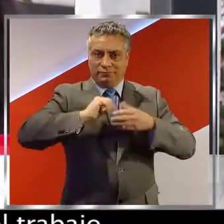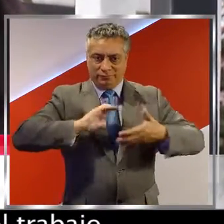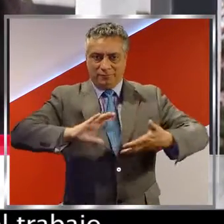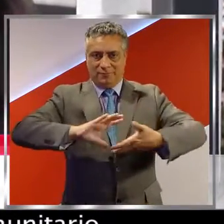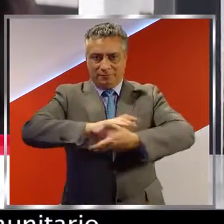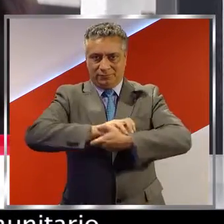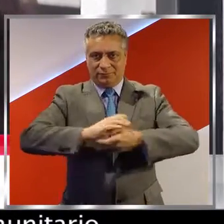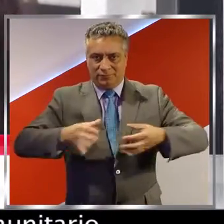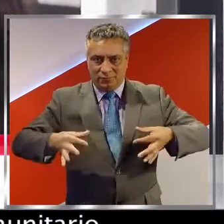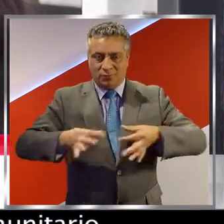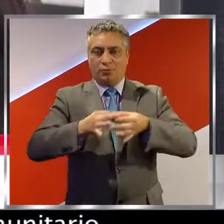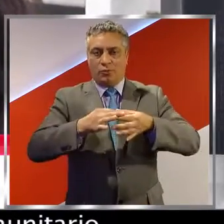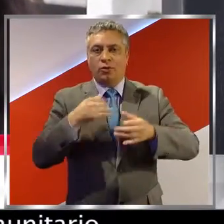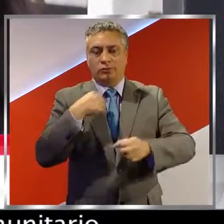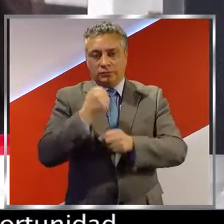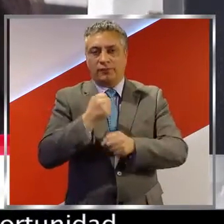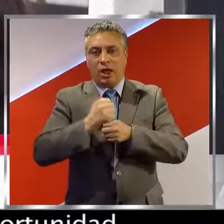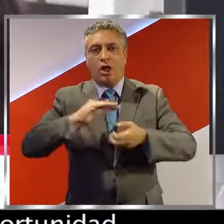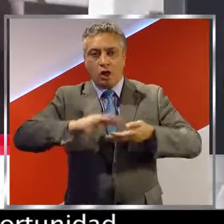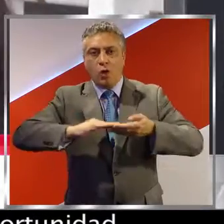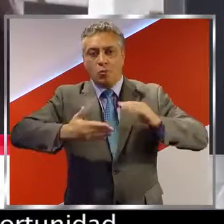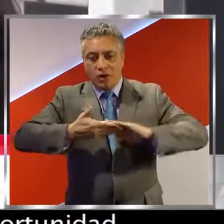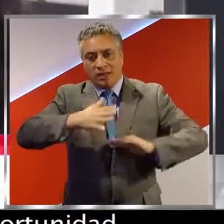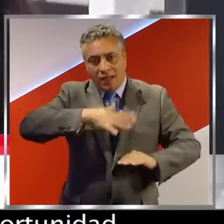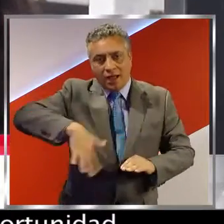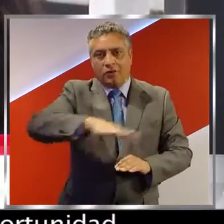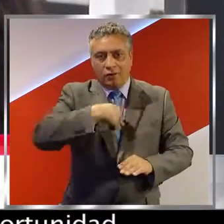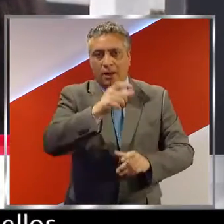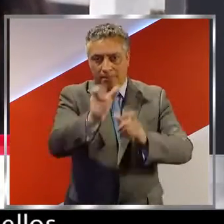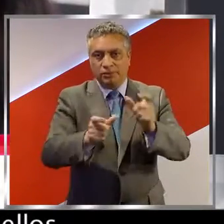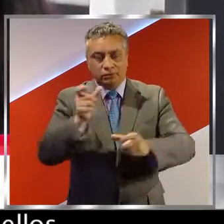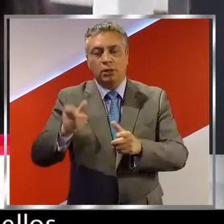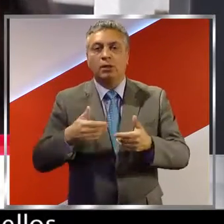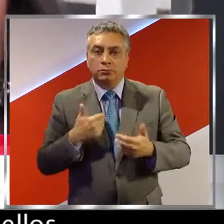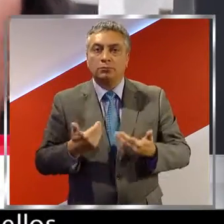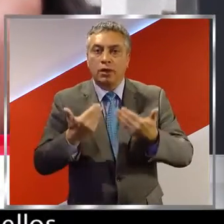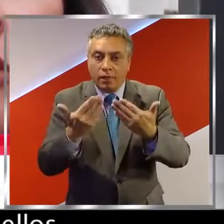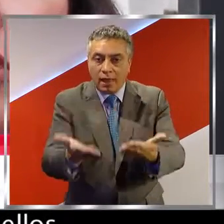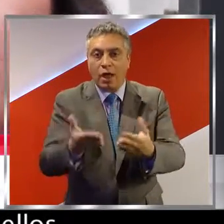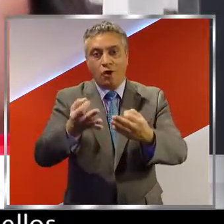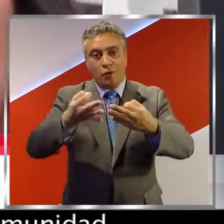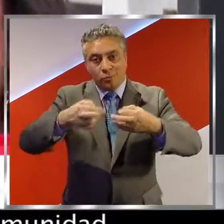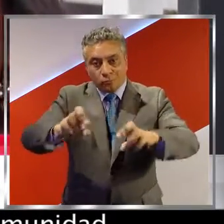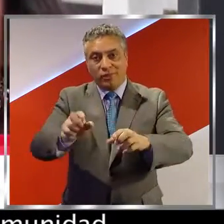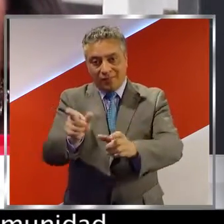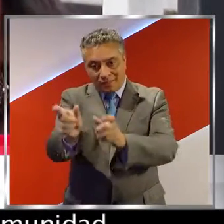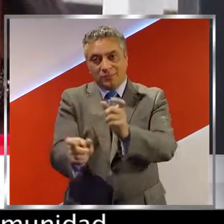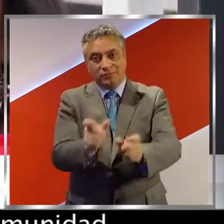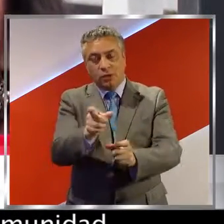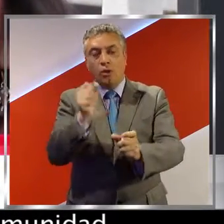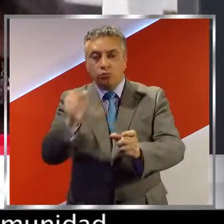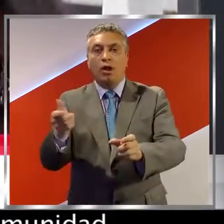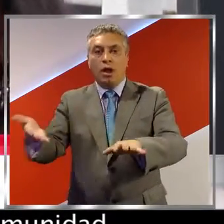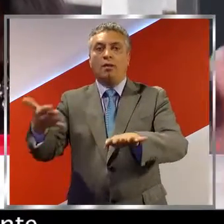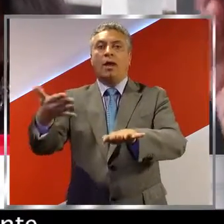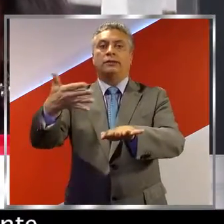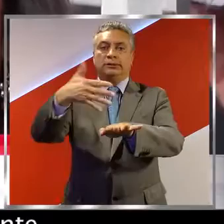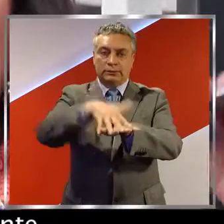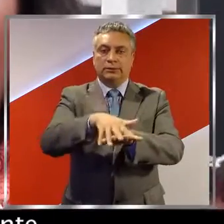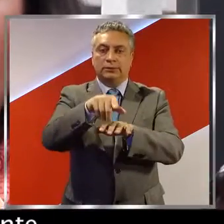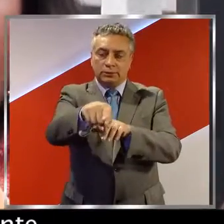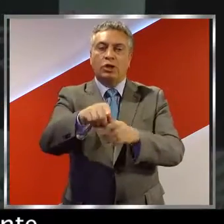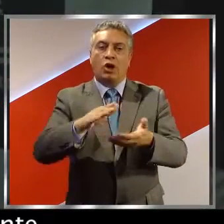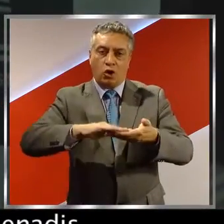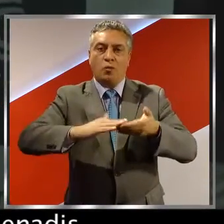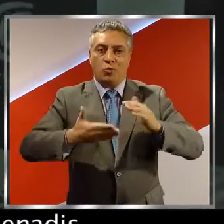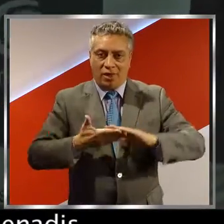formar parte del trabajo que hacemos nosotros comunitario con las personas y dar la oportunidad para los usuarios y para ellos de poder insertarse en la comunidad. Eso es lo más